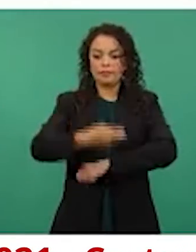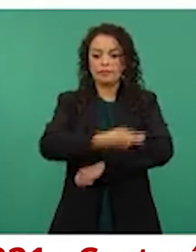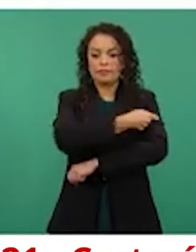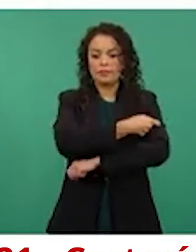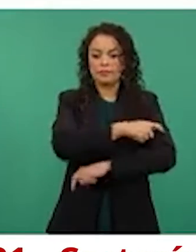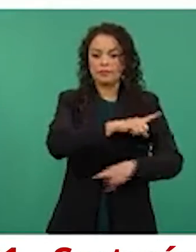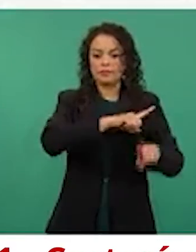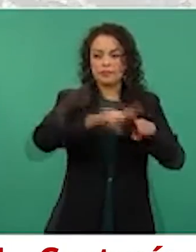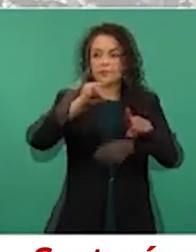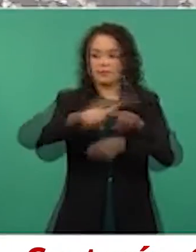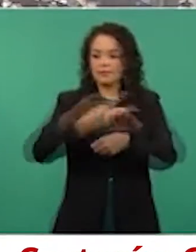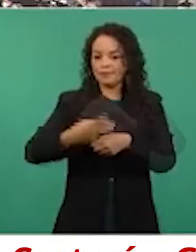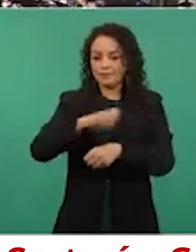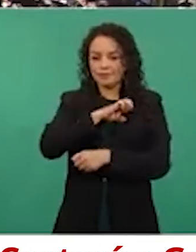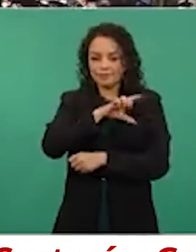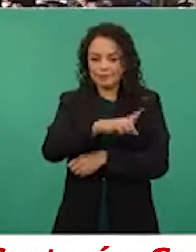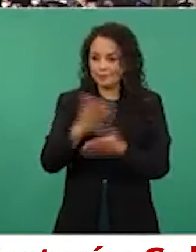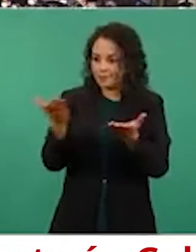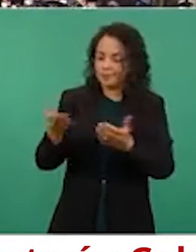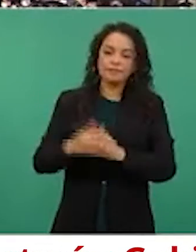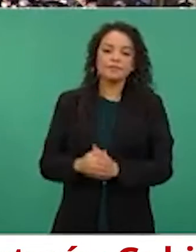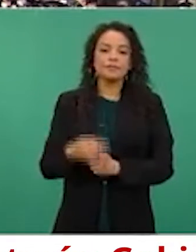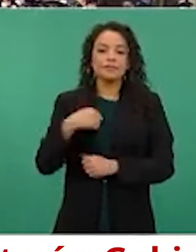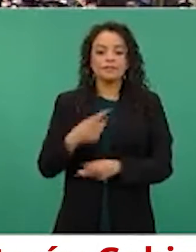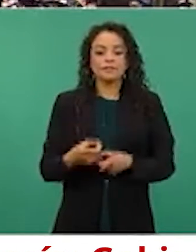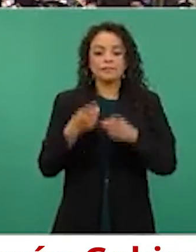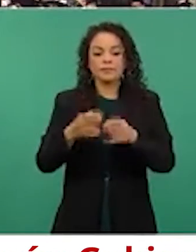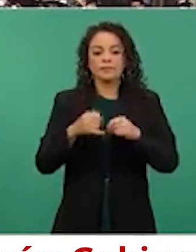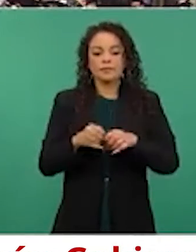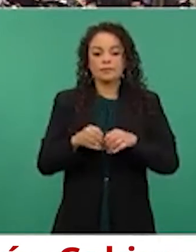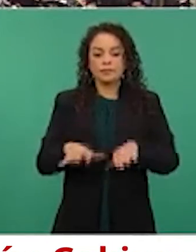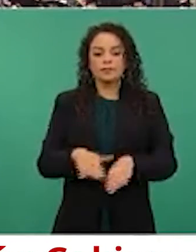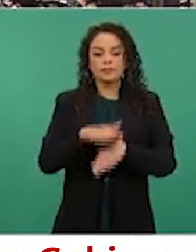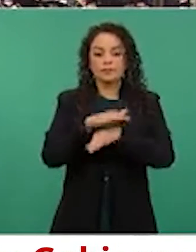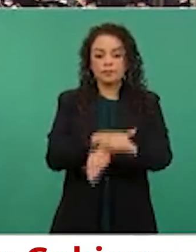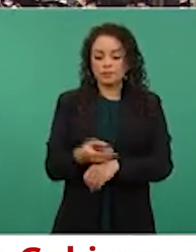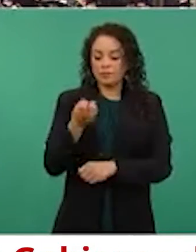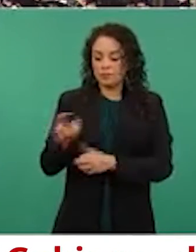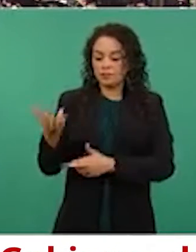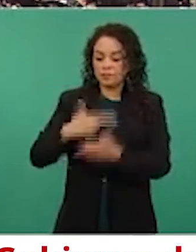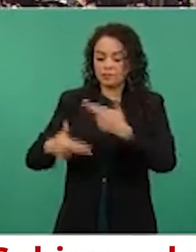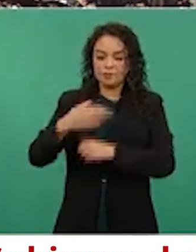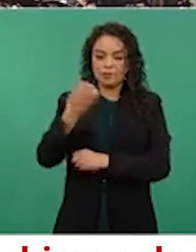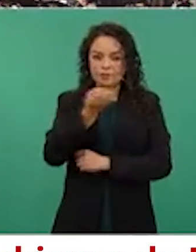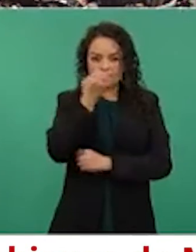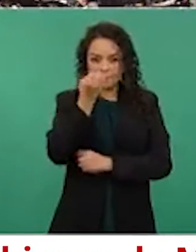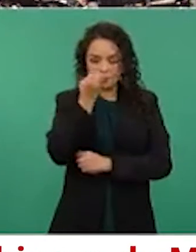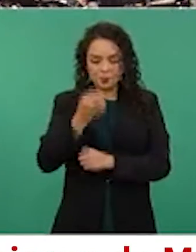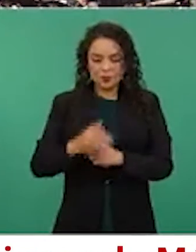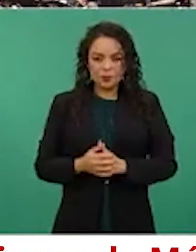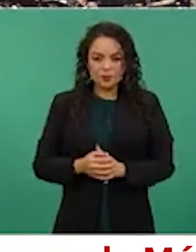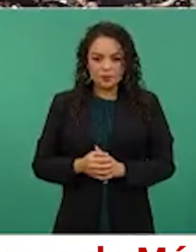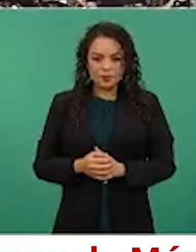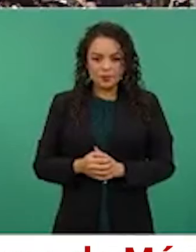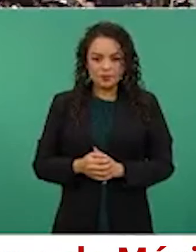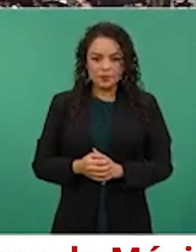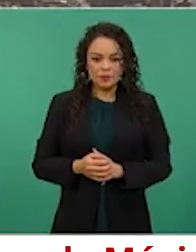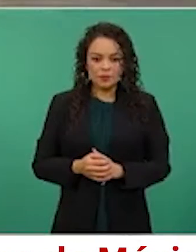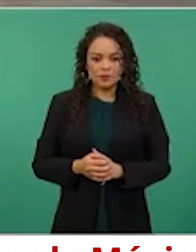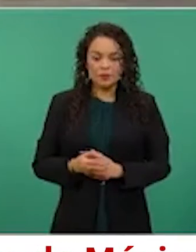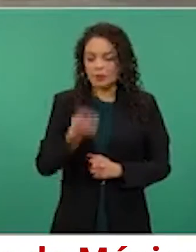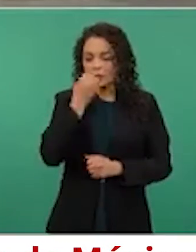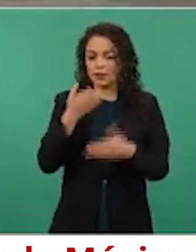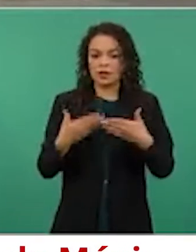las entidades federativas. En lo se refiere a la escuela de este presente ciclo escolar, tenemos en lo que se refiere a escuelas